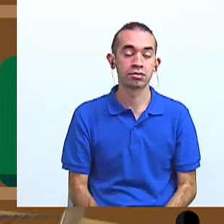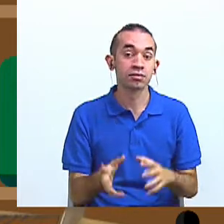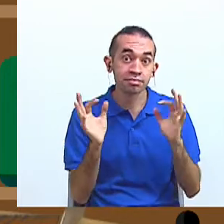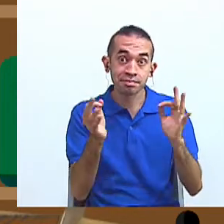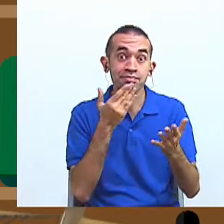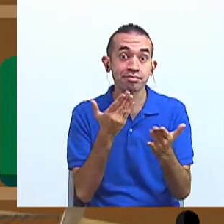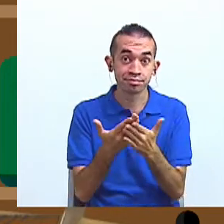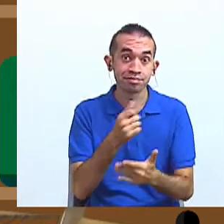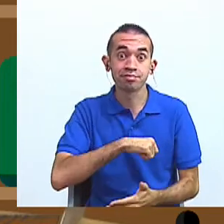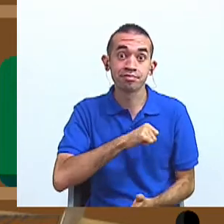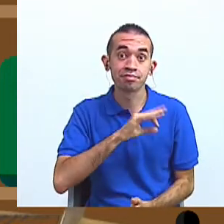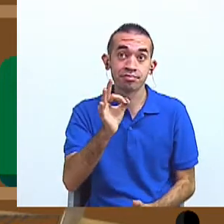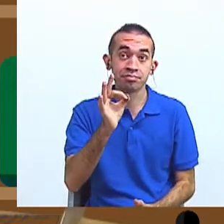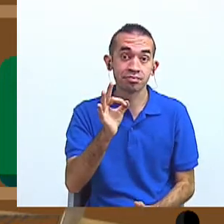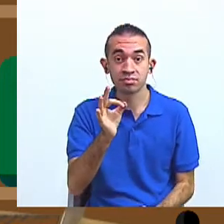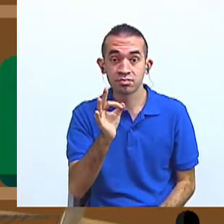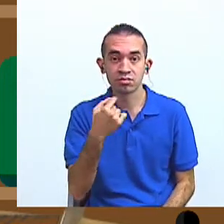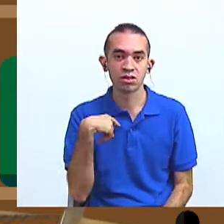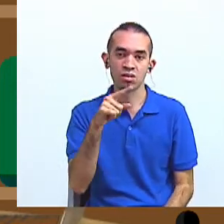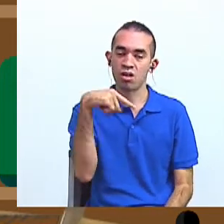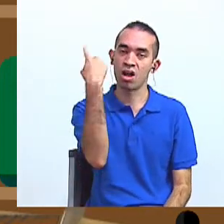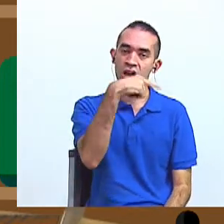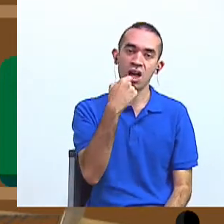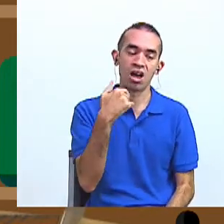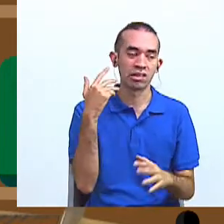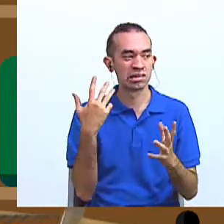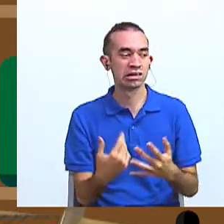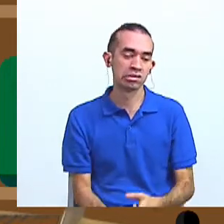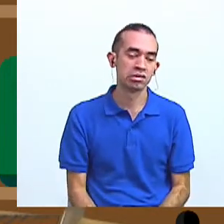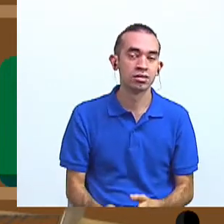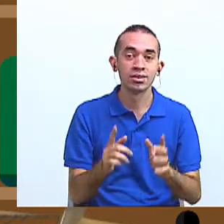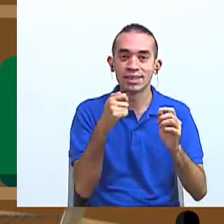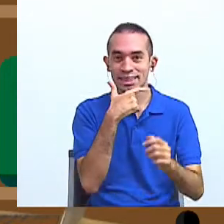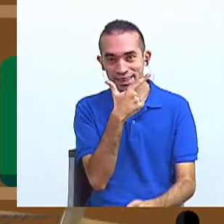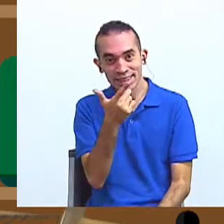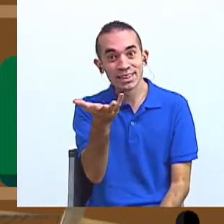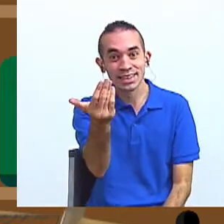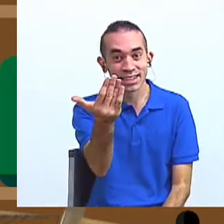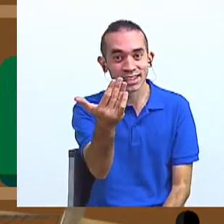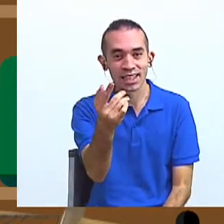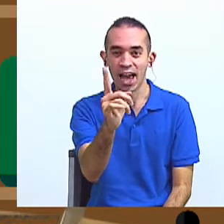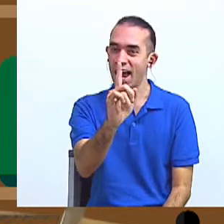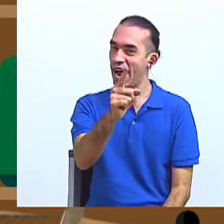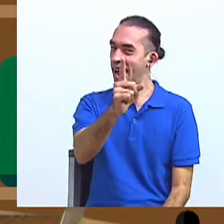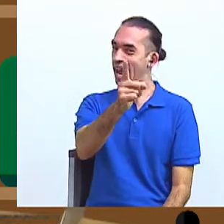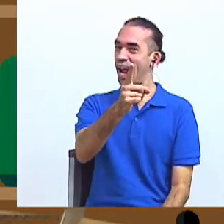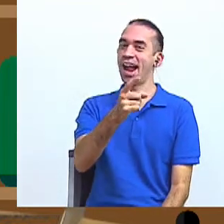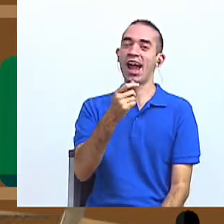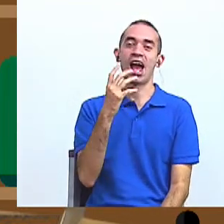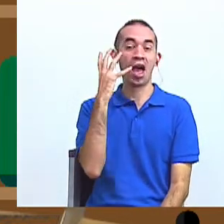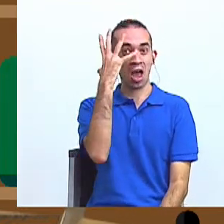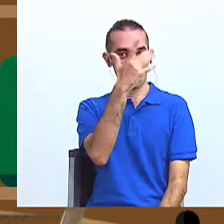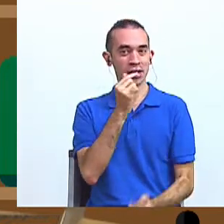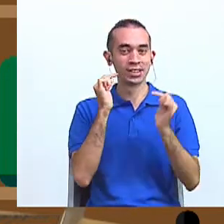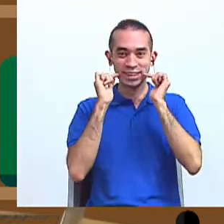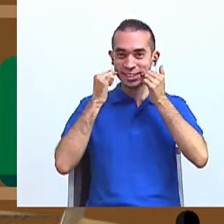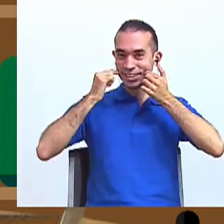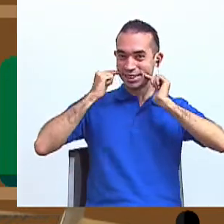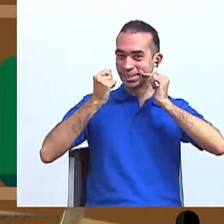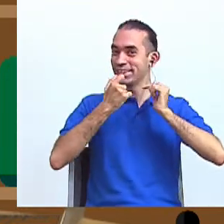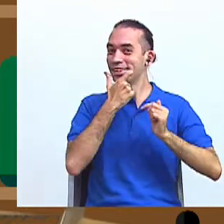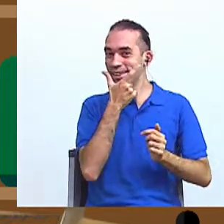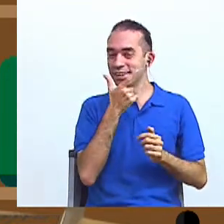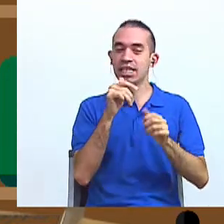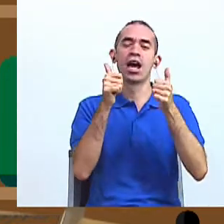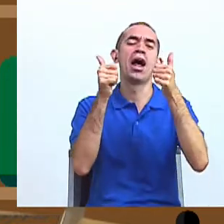actitud. Ay, no, no, no, yo veo esas caritas muy tristes. A ver, una sonrisa. Ay, qué lindos camaranzos, qué linda sonrisa.